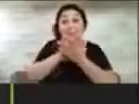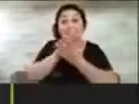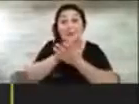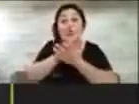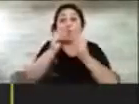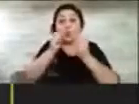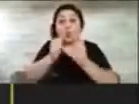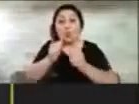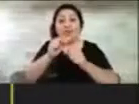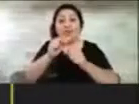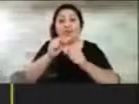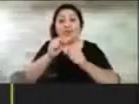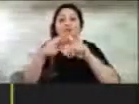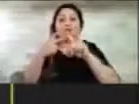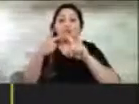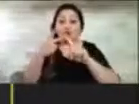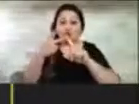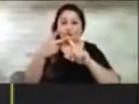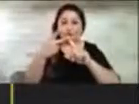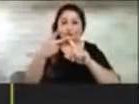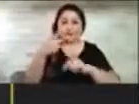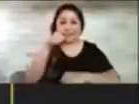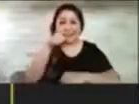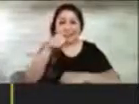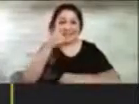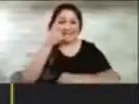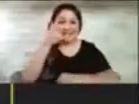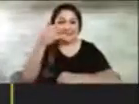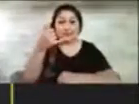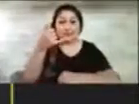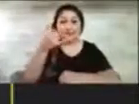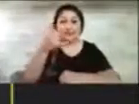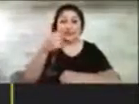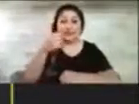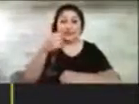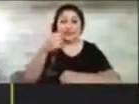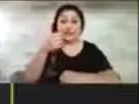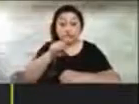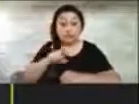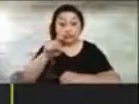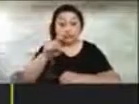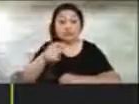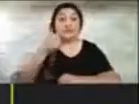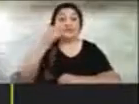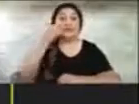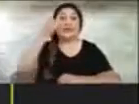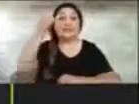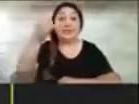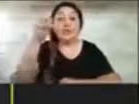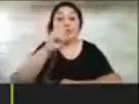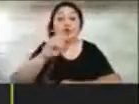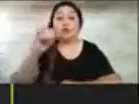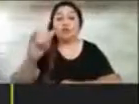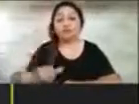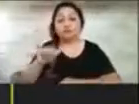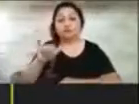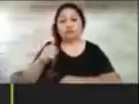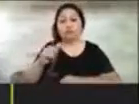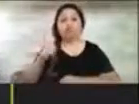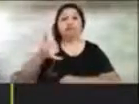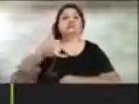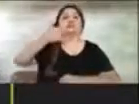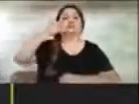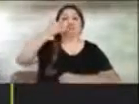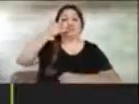teléfono. Hacer y recibir llamados, como el viejo teléfono negro que usaba en sus tiempos más mozos.